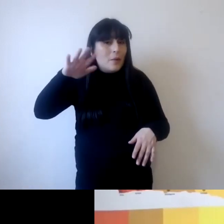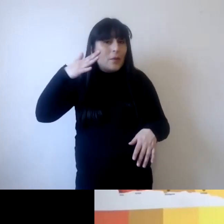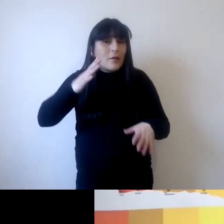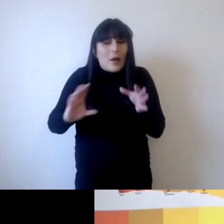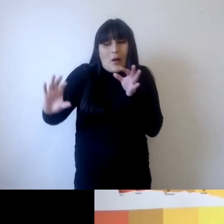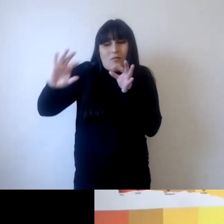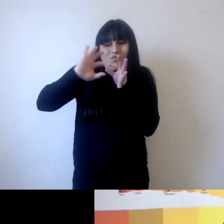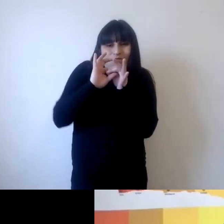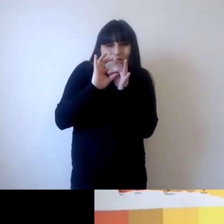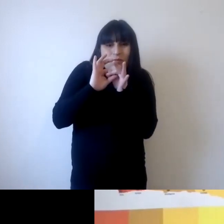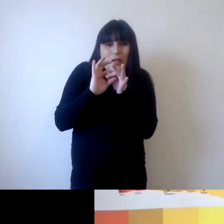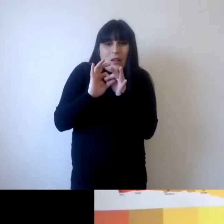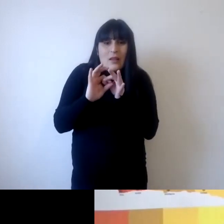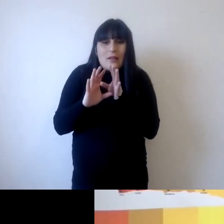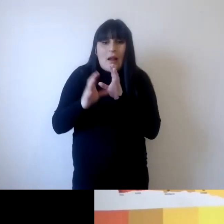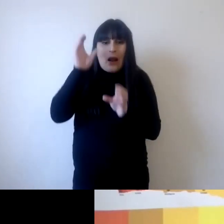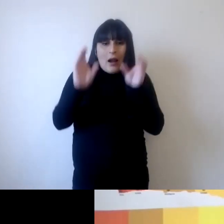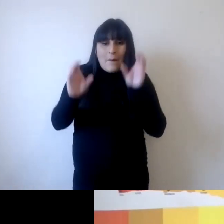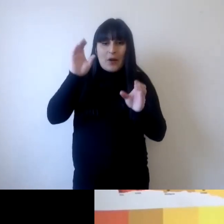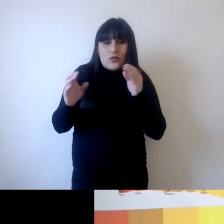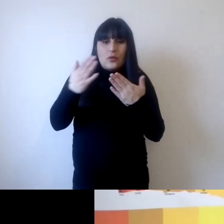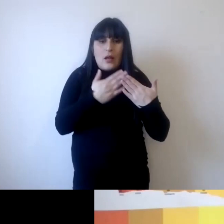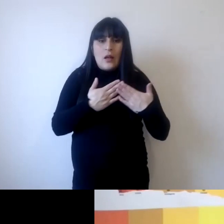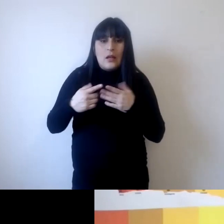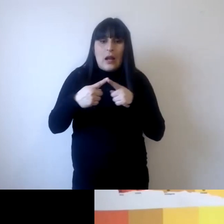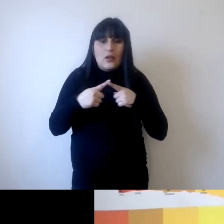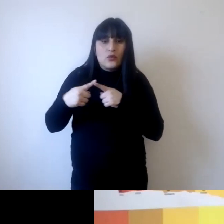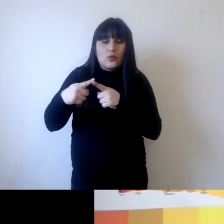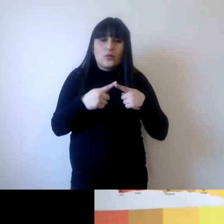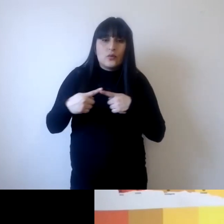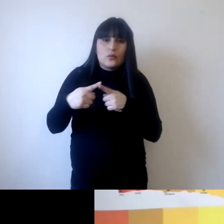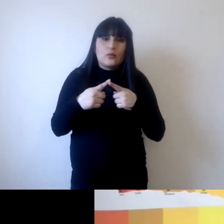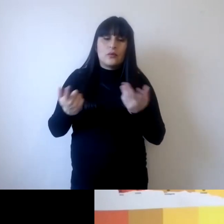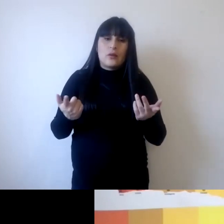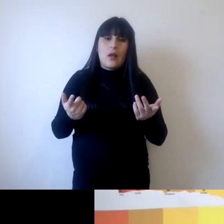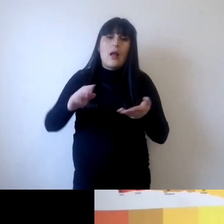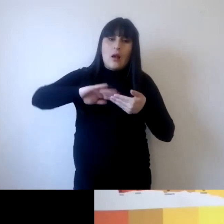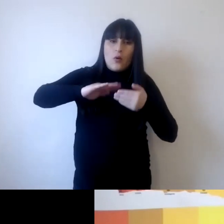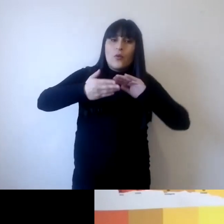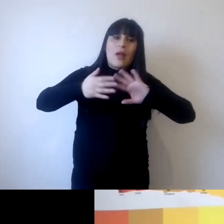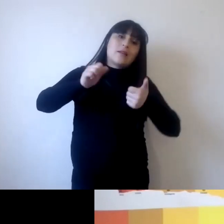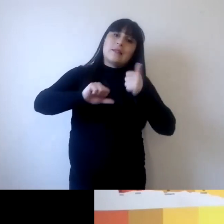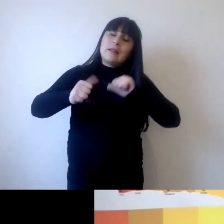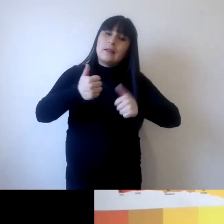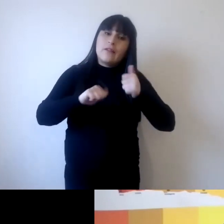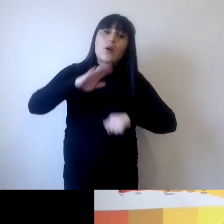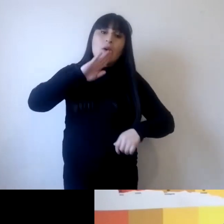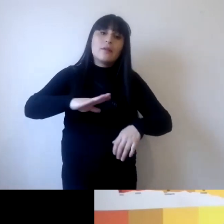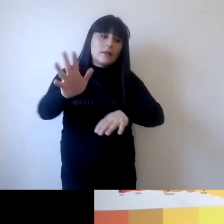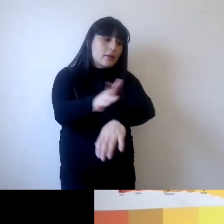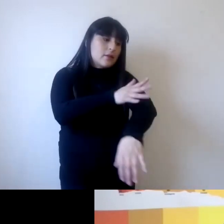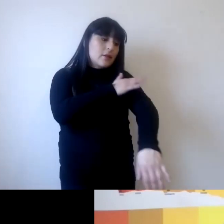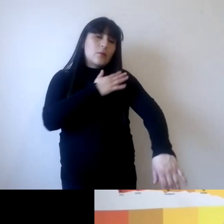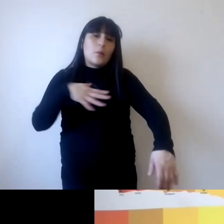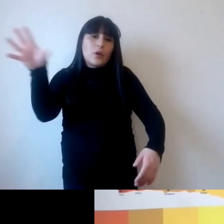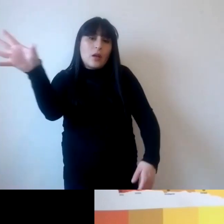significativamente a las personas y a las sociedades con el problema y la comunidad científica está especialmente sensibilizada porque captemos